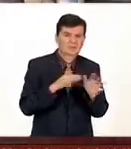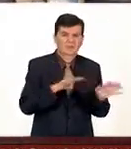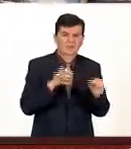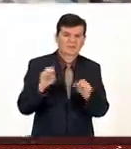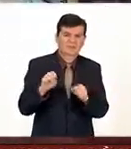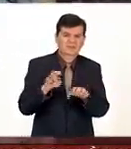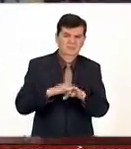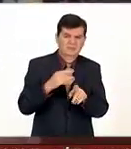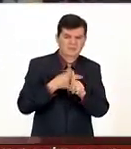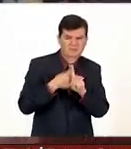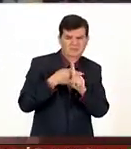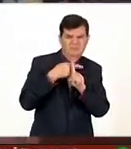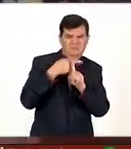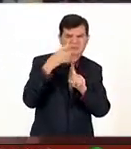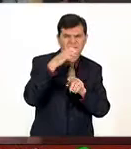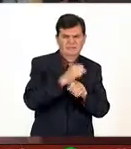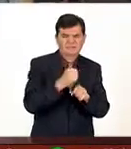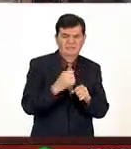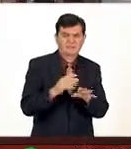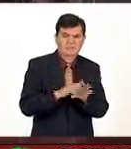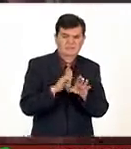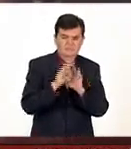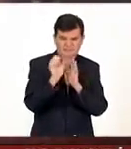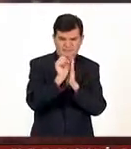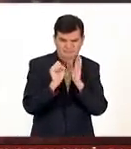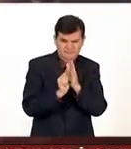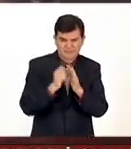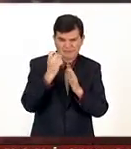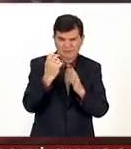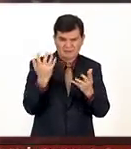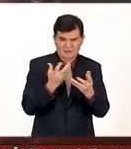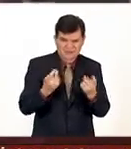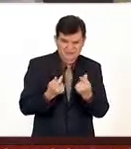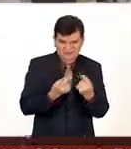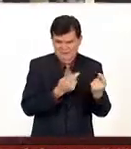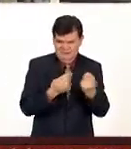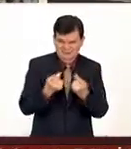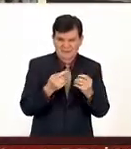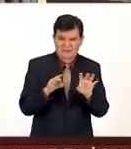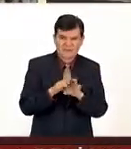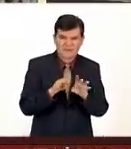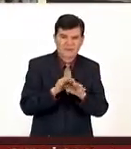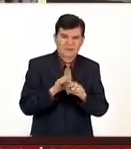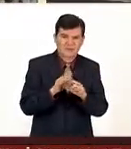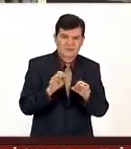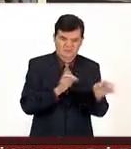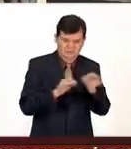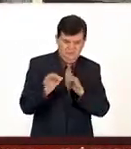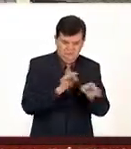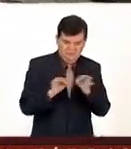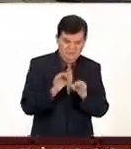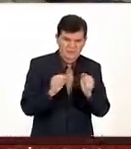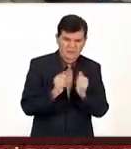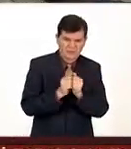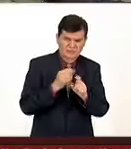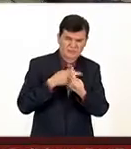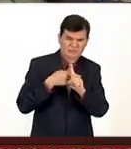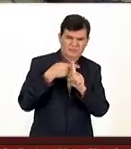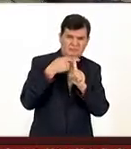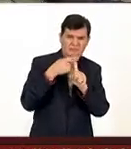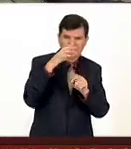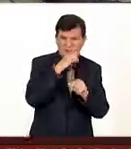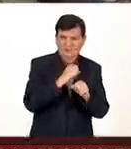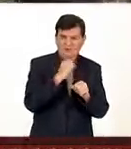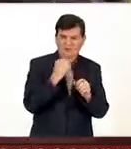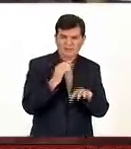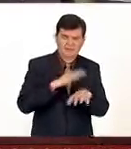y tantos grados porque uno de los sistemas para esto de acelerar los electrones es con temperatura es la